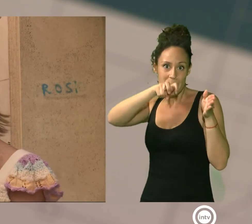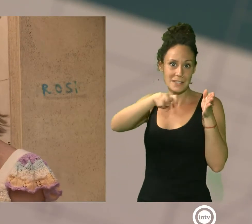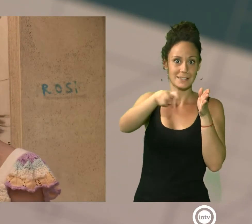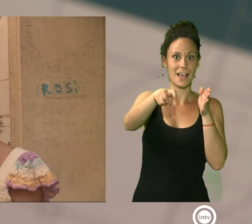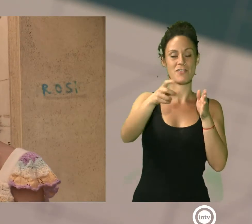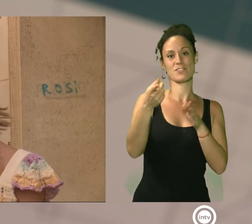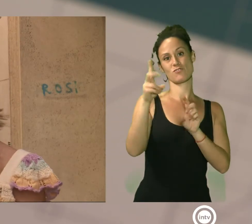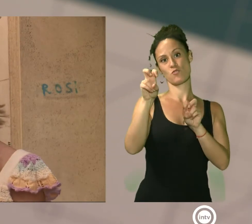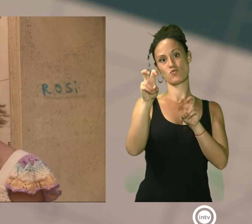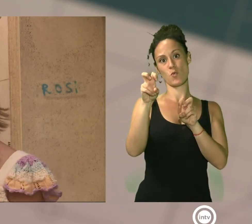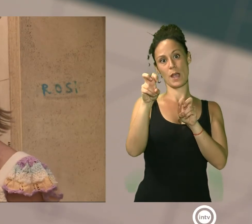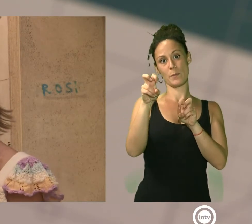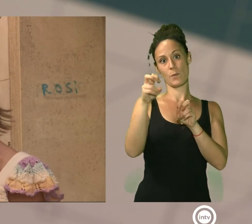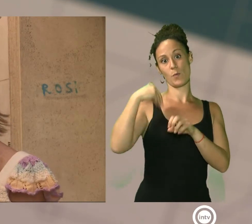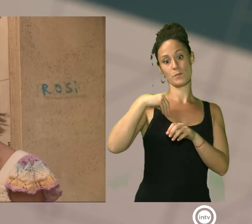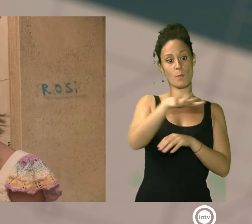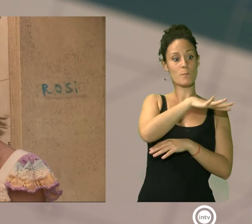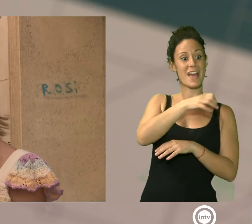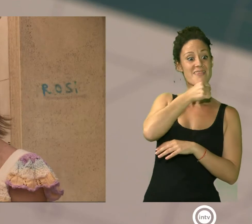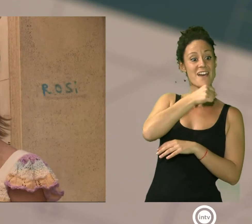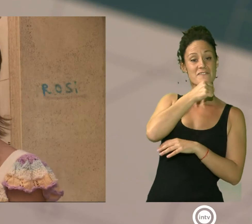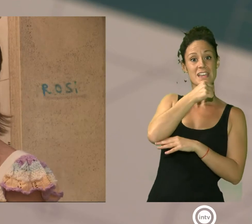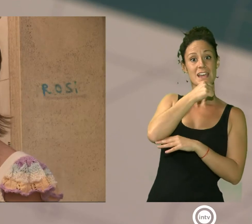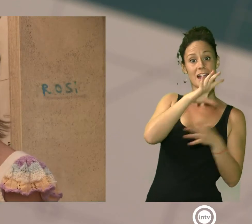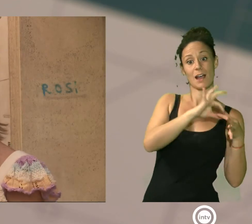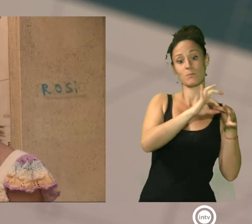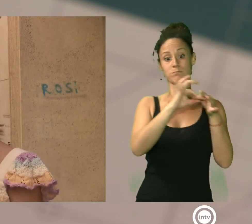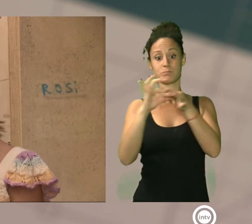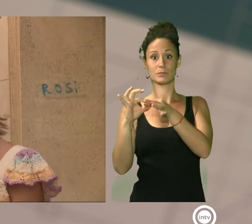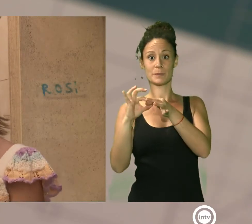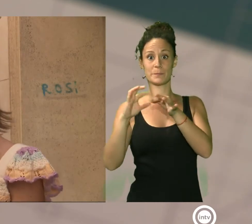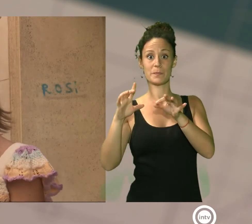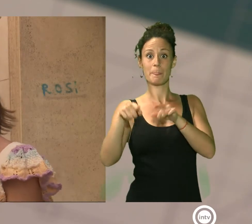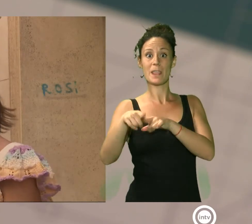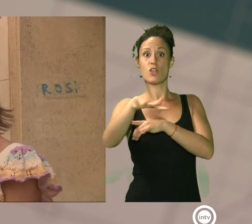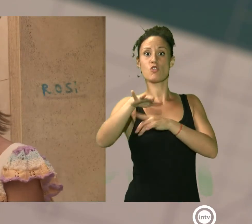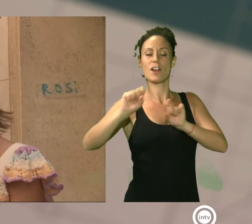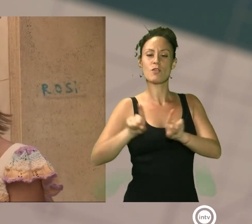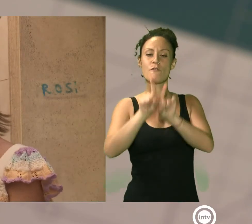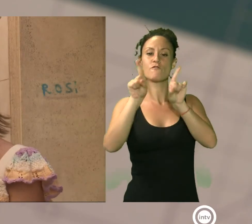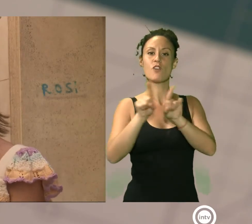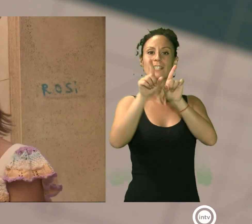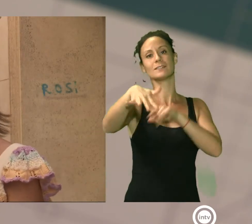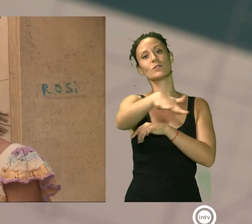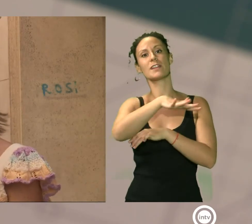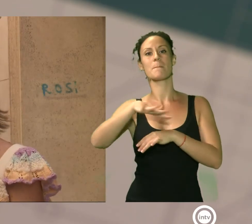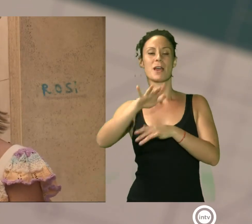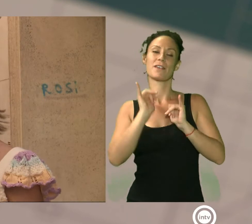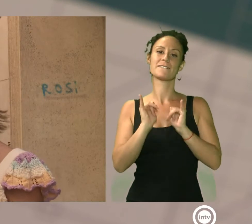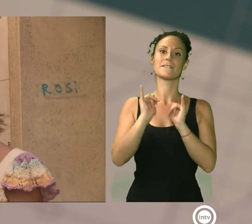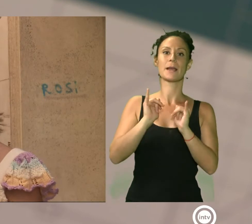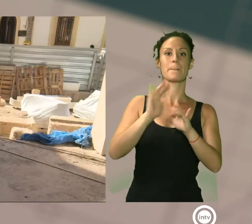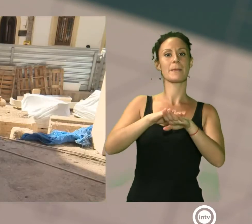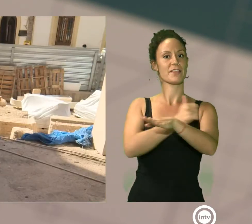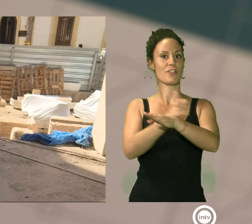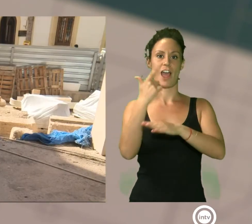conectar plaza vieja con plaza de la administración vieja, con una fuente y con un espacio, como digo, para disfrute de todos los